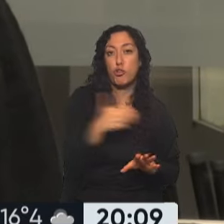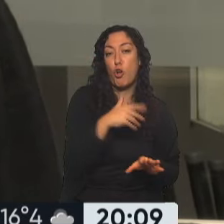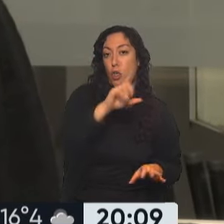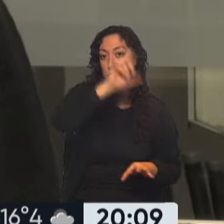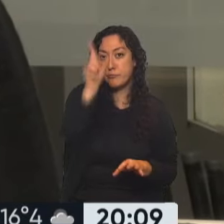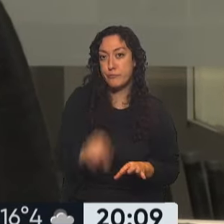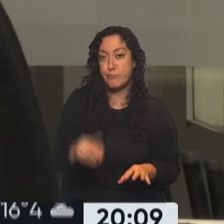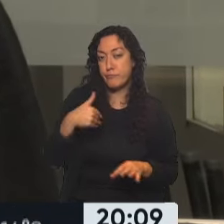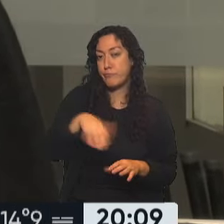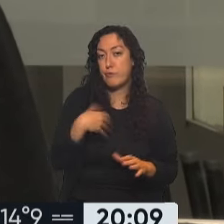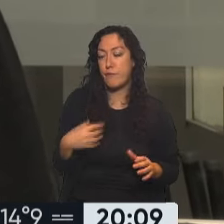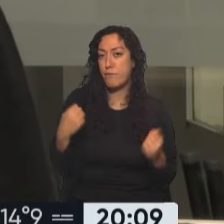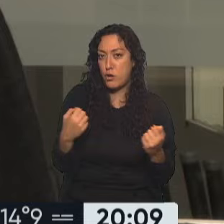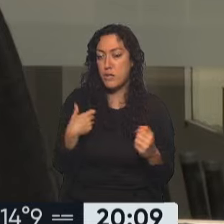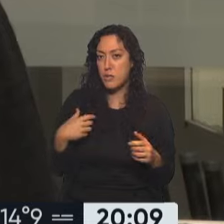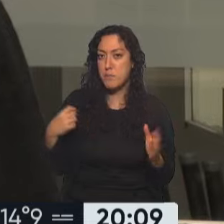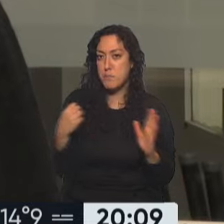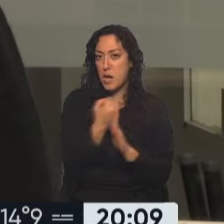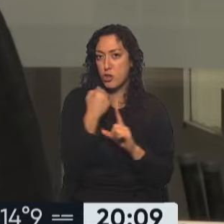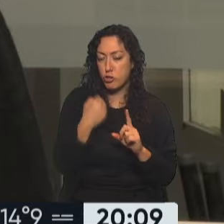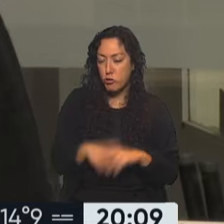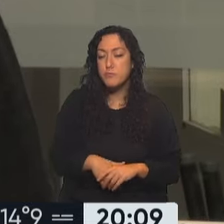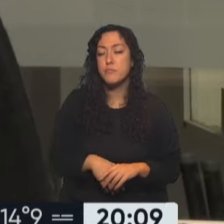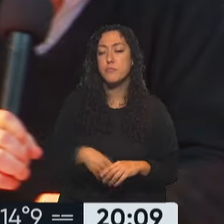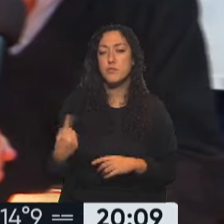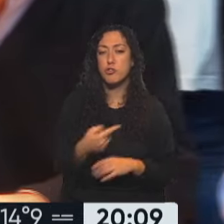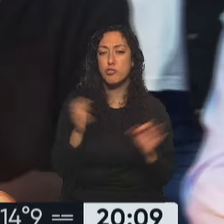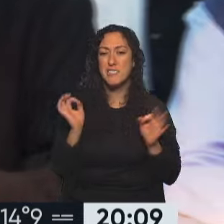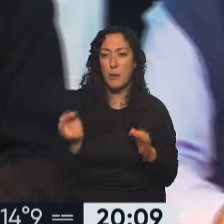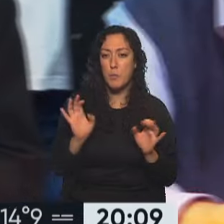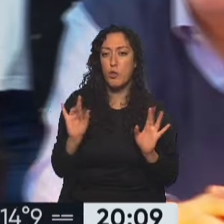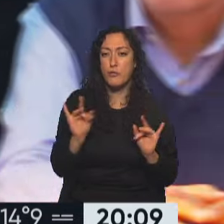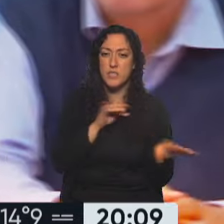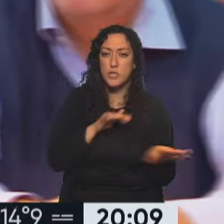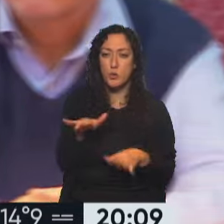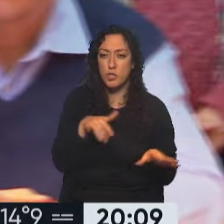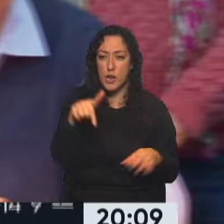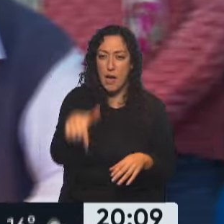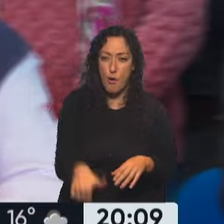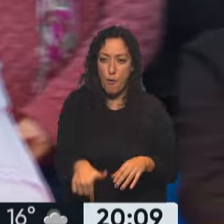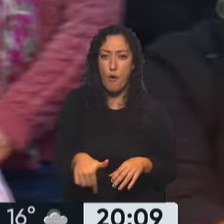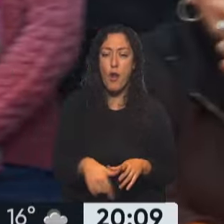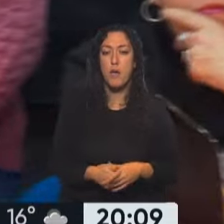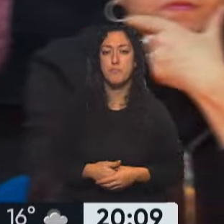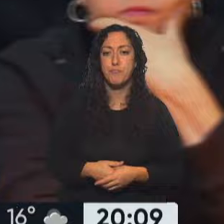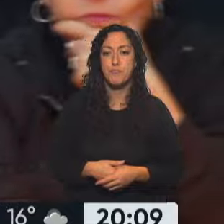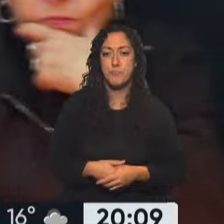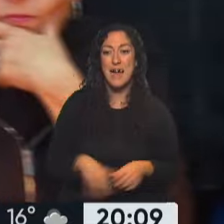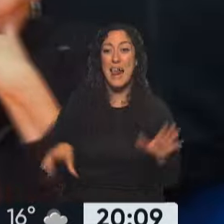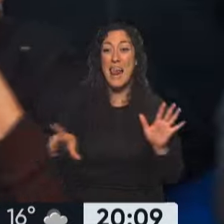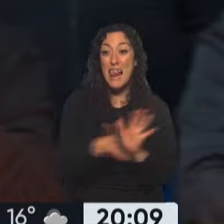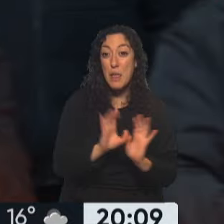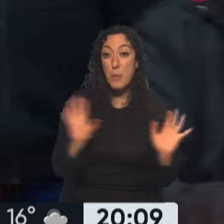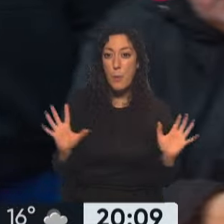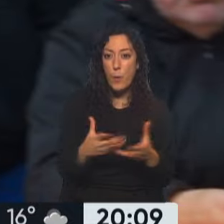repercusión fuerte. Sabemos que estamos viviendo un momento muy difícil. La aprobación de la ley,